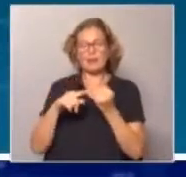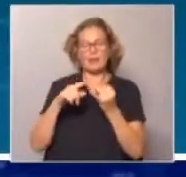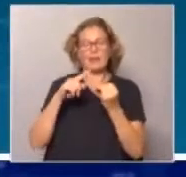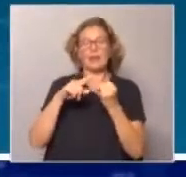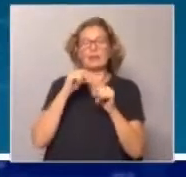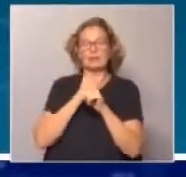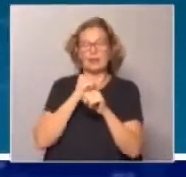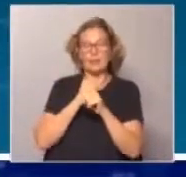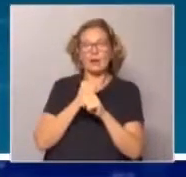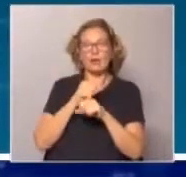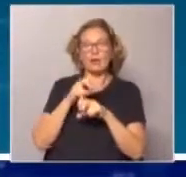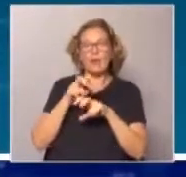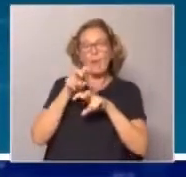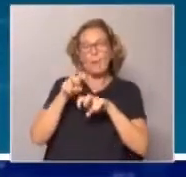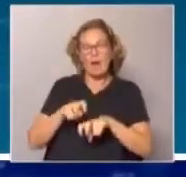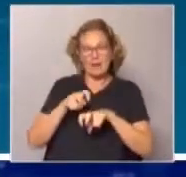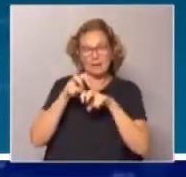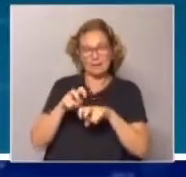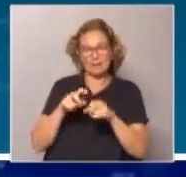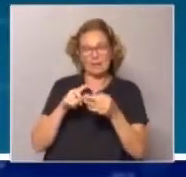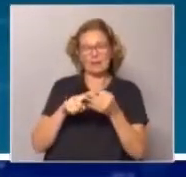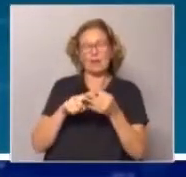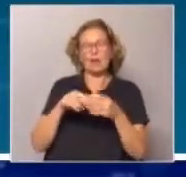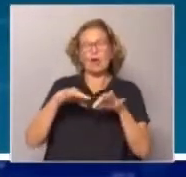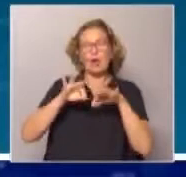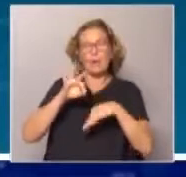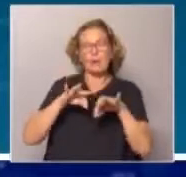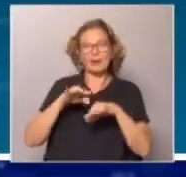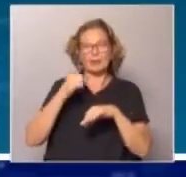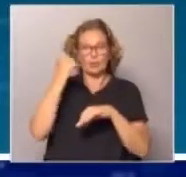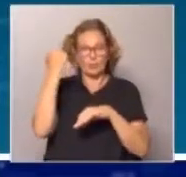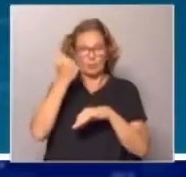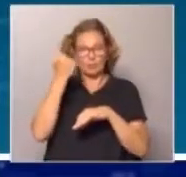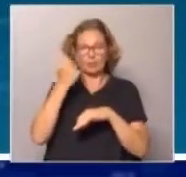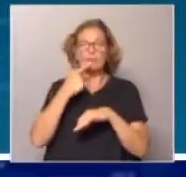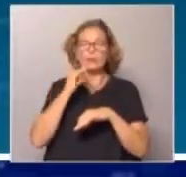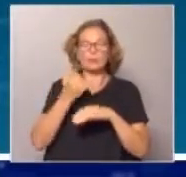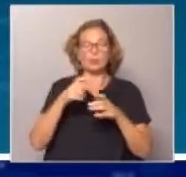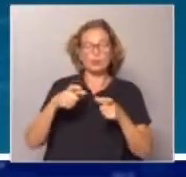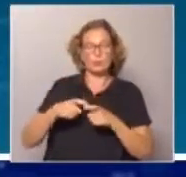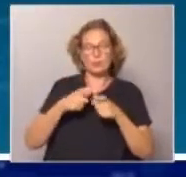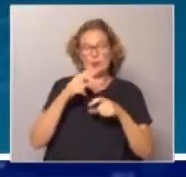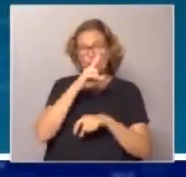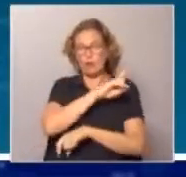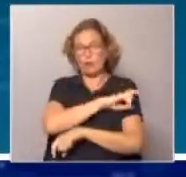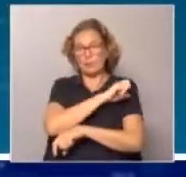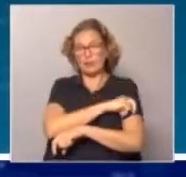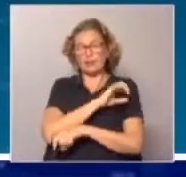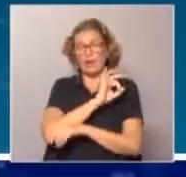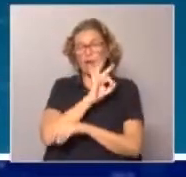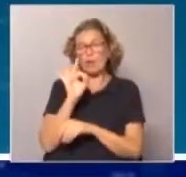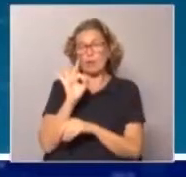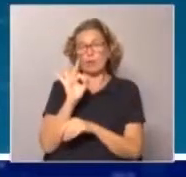trabajo o en parques o en comercios esenciales como supermercados o farmacias. O si